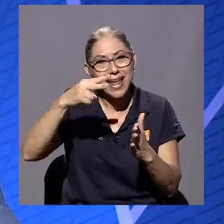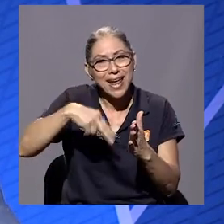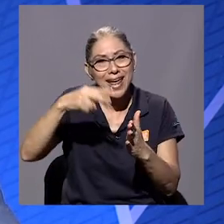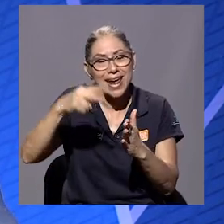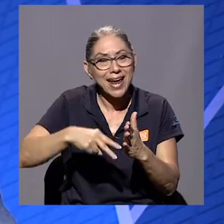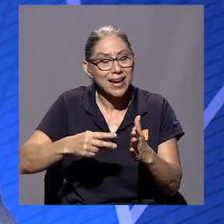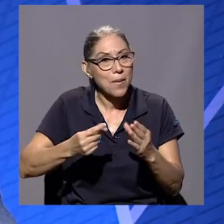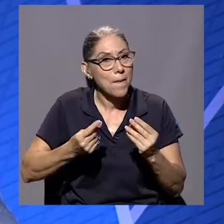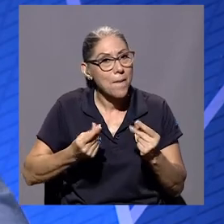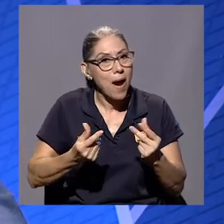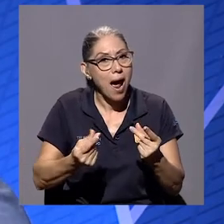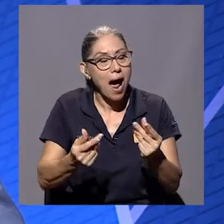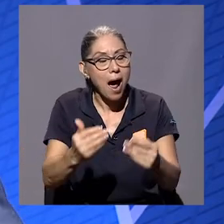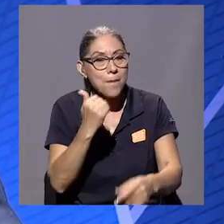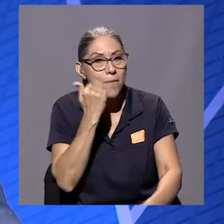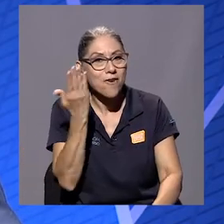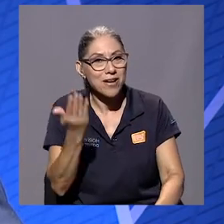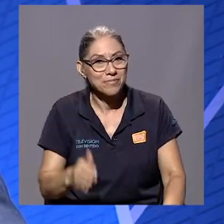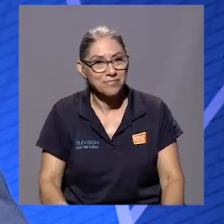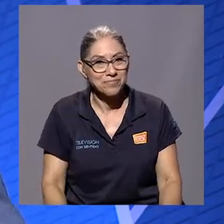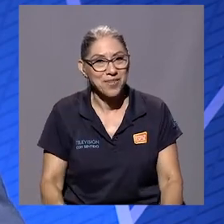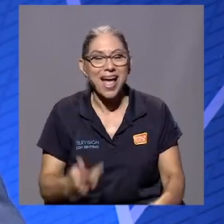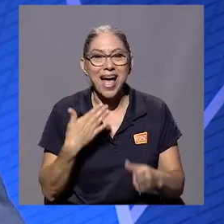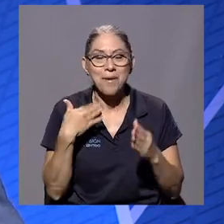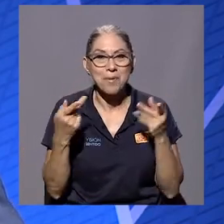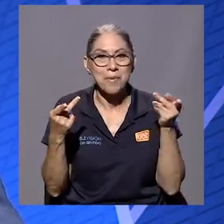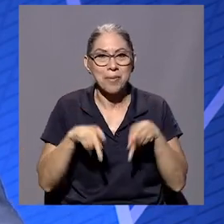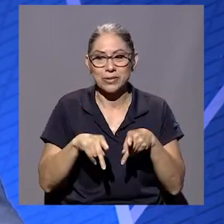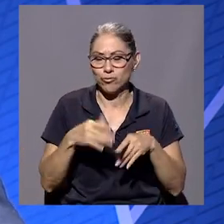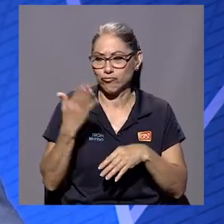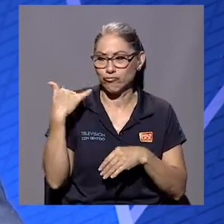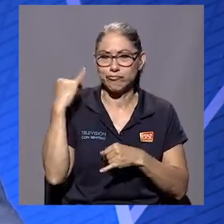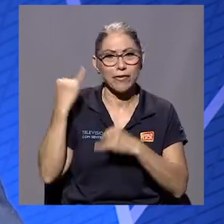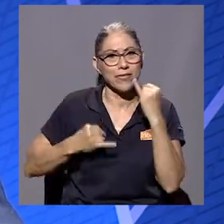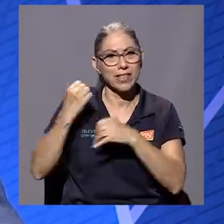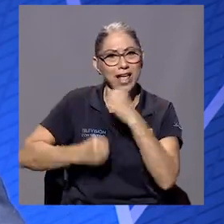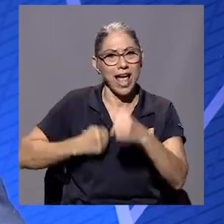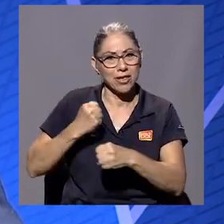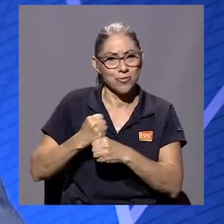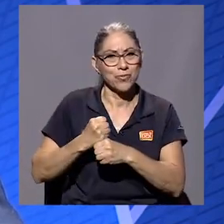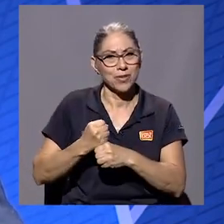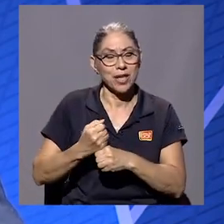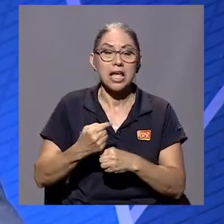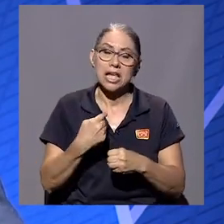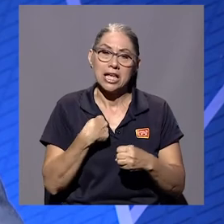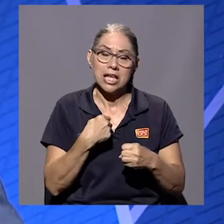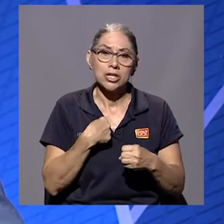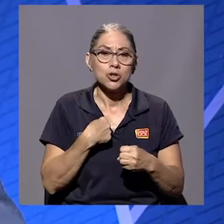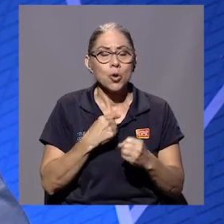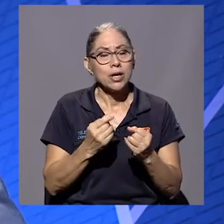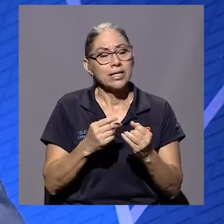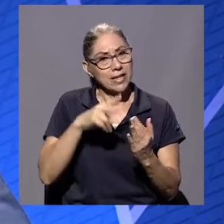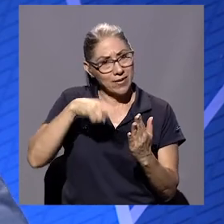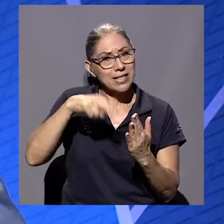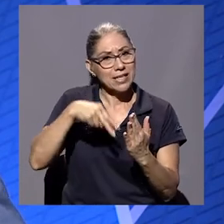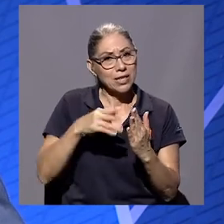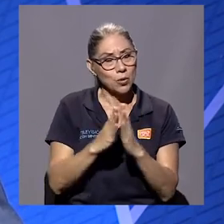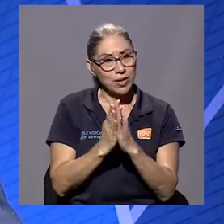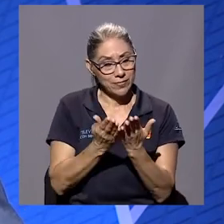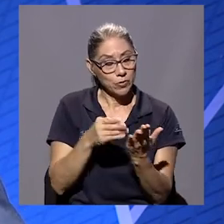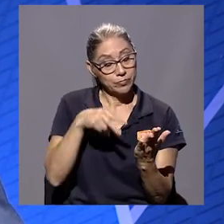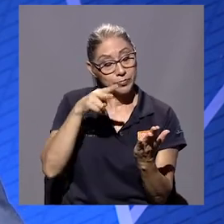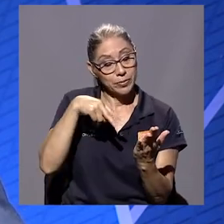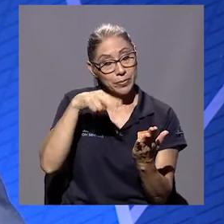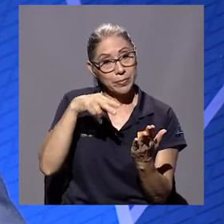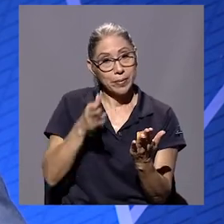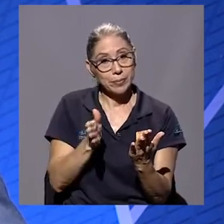bastante rápido, de forma sencilla. A mí me pasó el fin de año que yo estaba con el texto dándole ahí, leyéndolo,